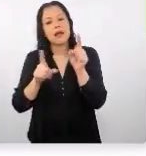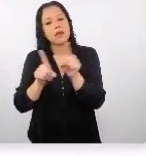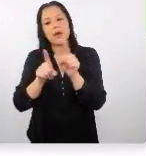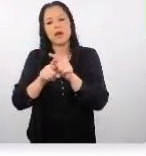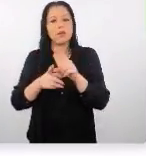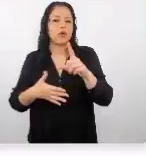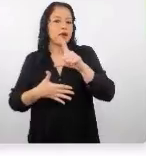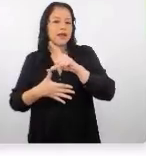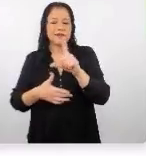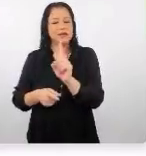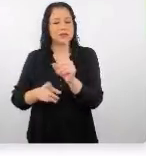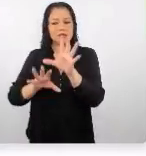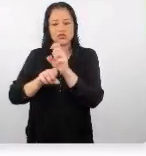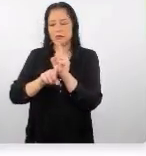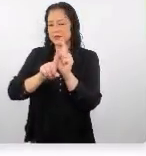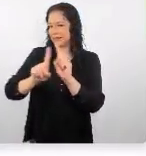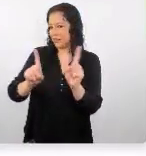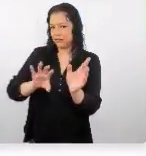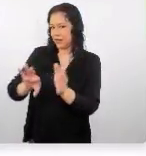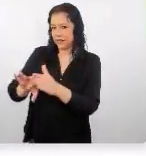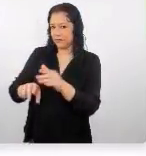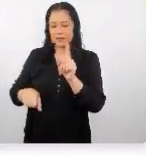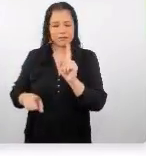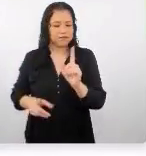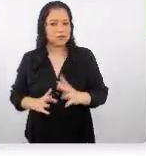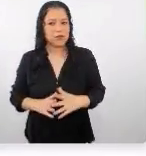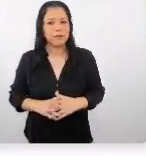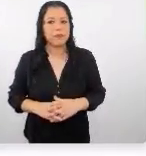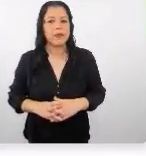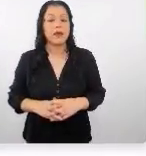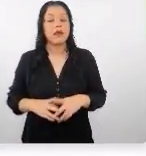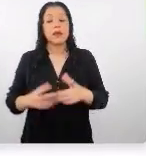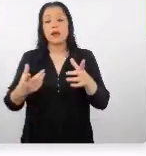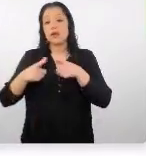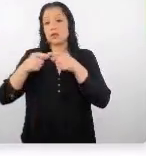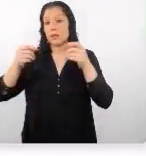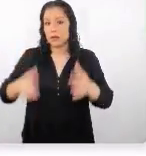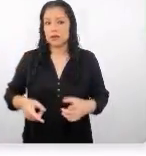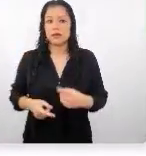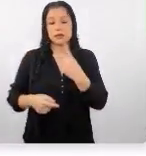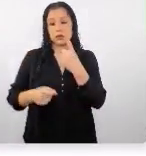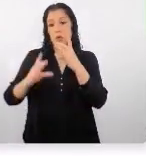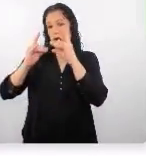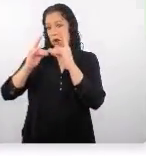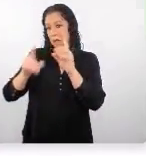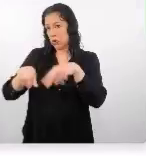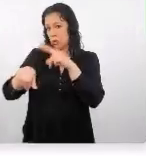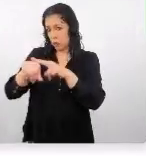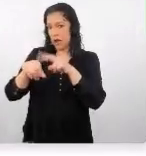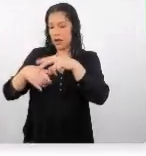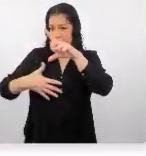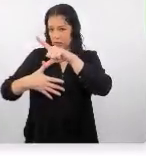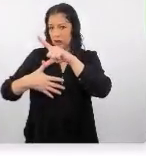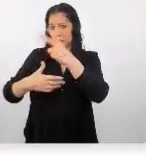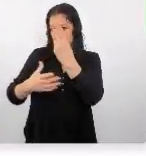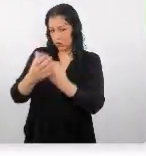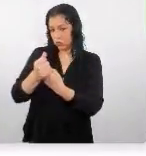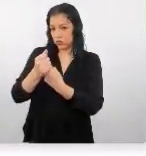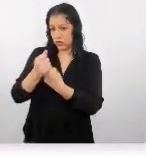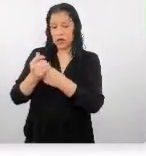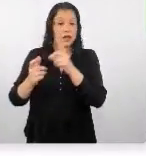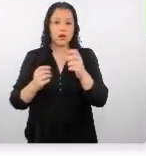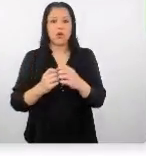los latinos como estamos acostumbrados en esta parte del mundo que normalmente es una sola cama matrimonial para una pareja aquí